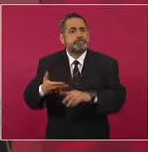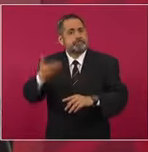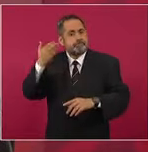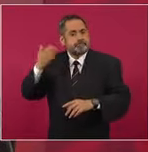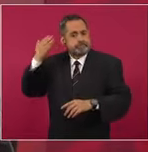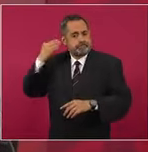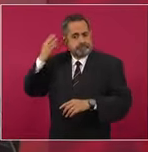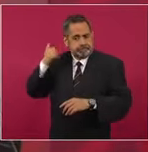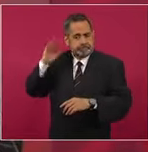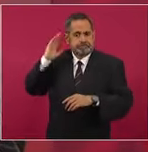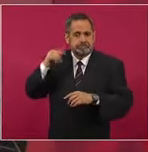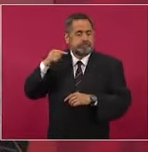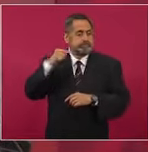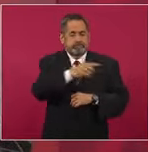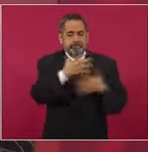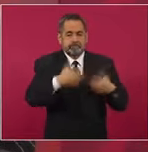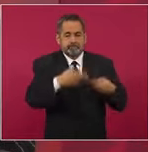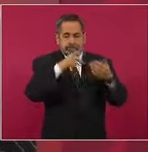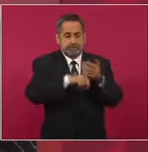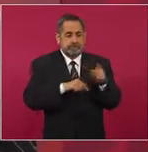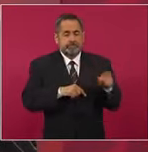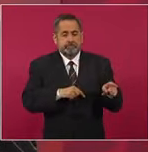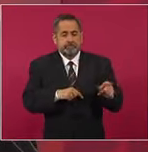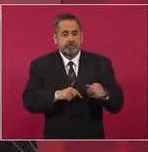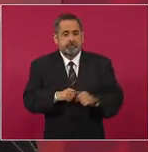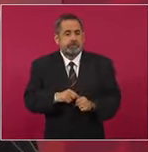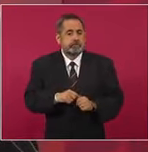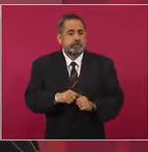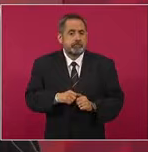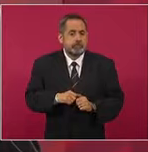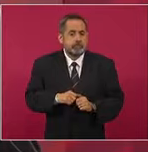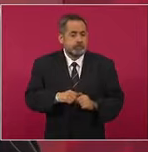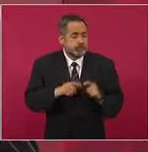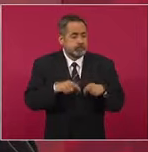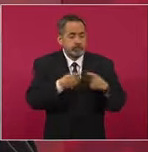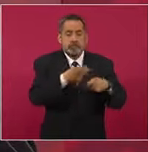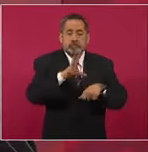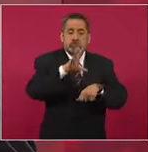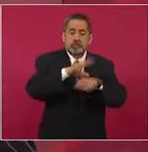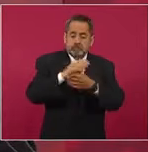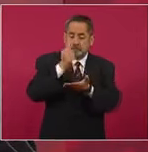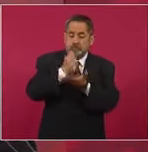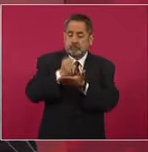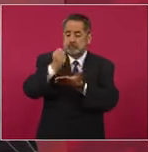a esa empresa dos concesiones